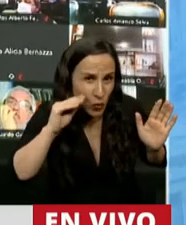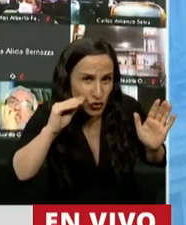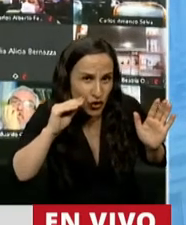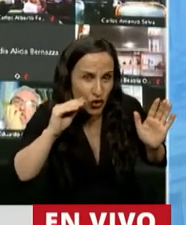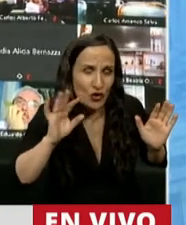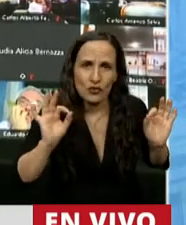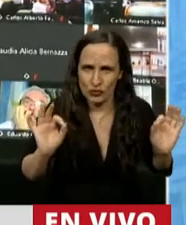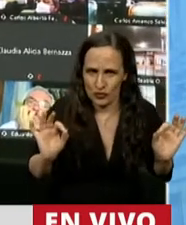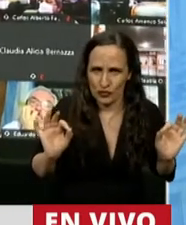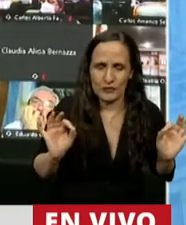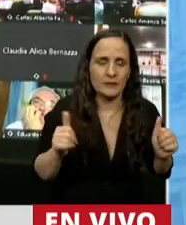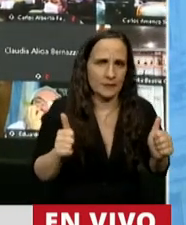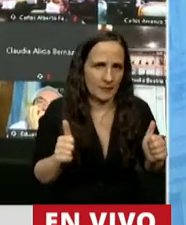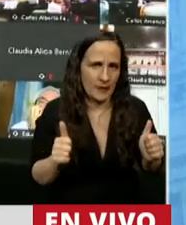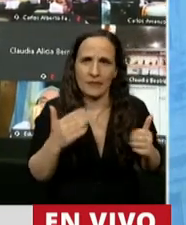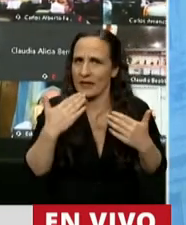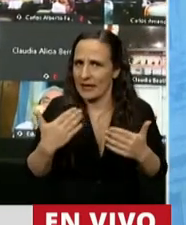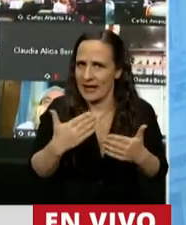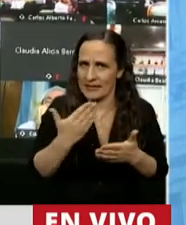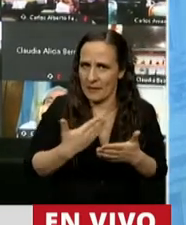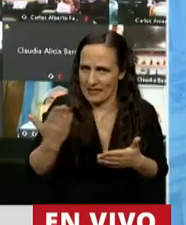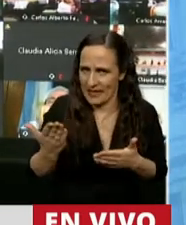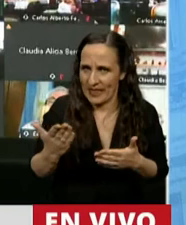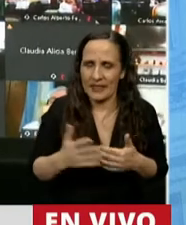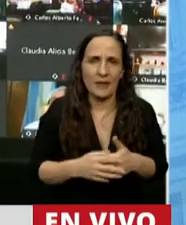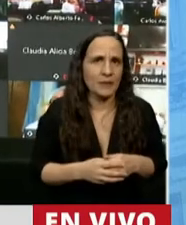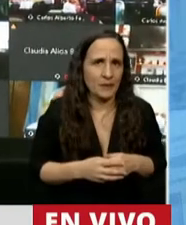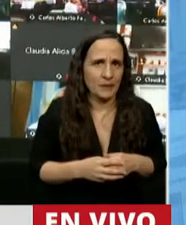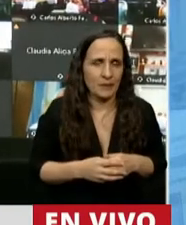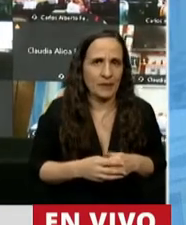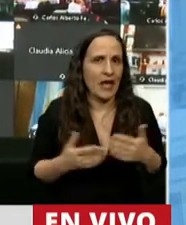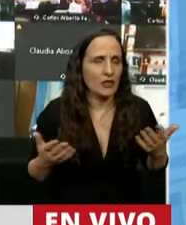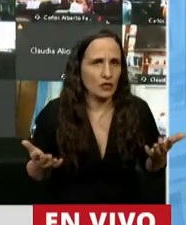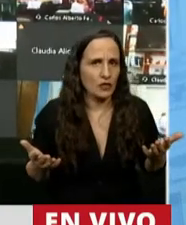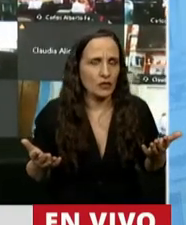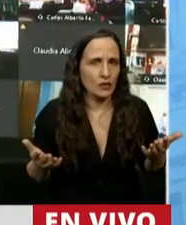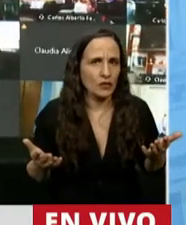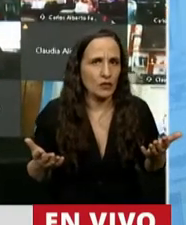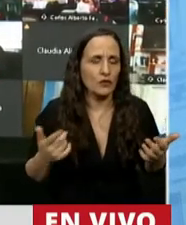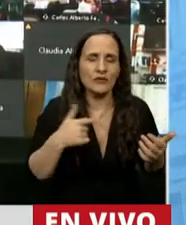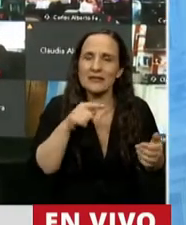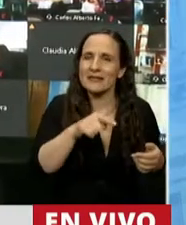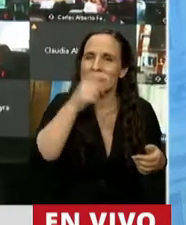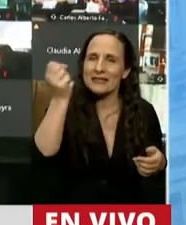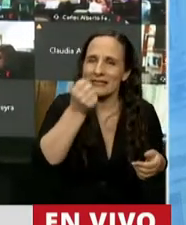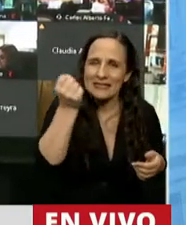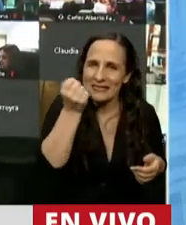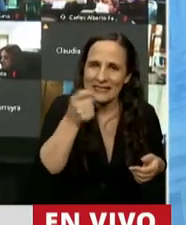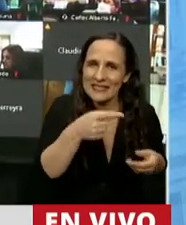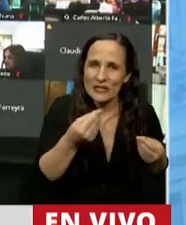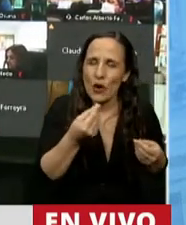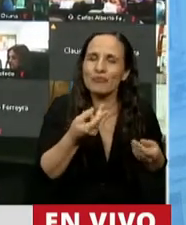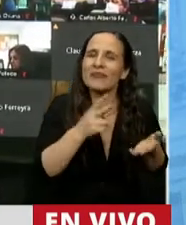se escuchó. Bien, gracias, presidente. Entonces, fundamentalmente, vuelvo.